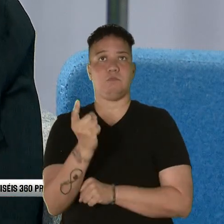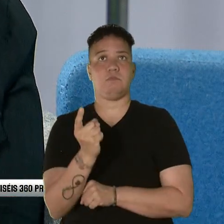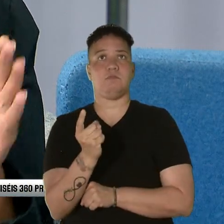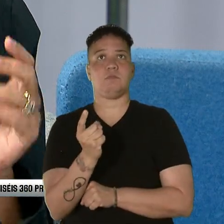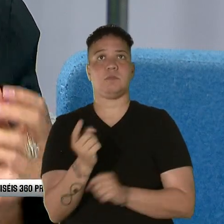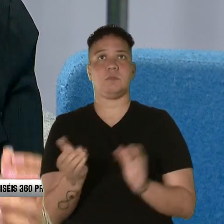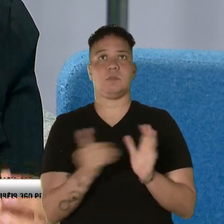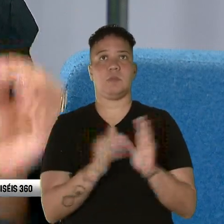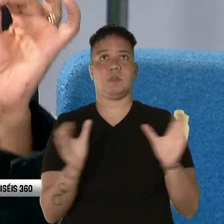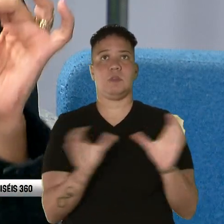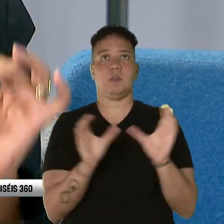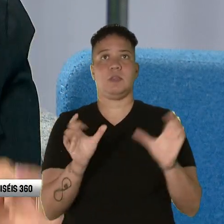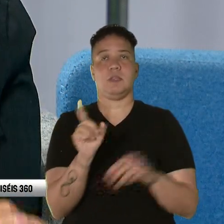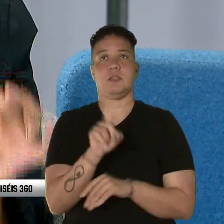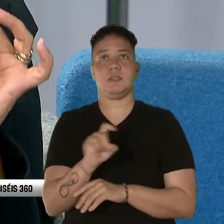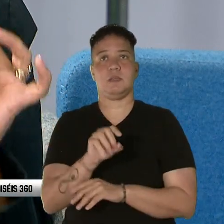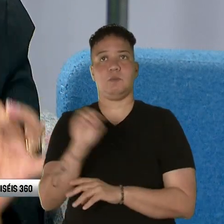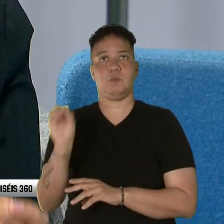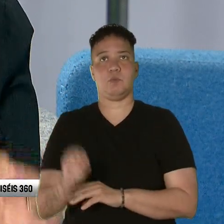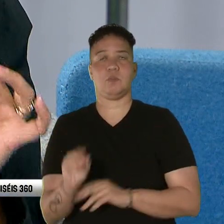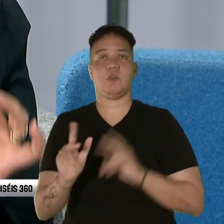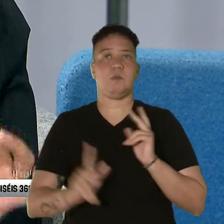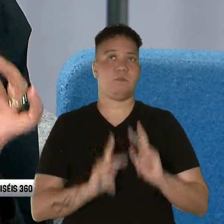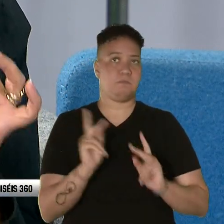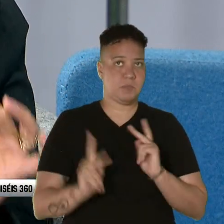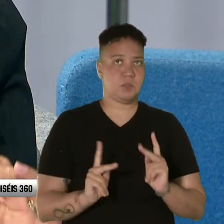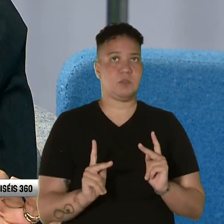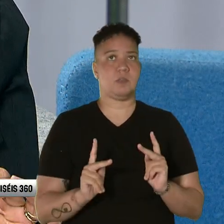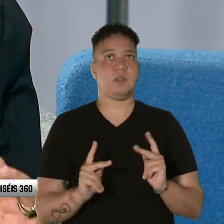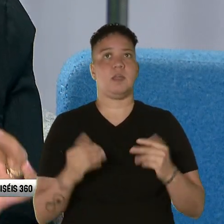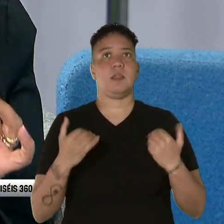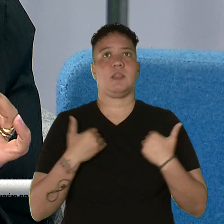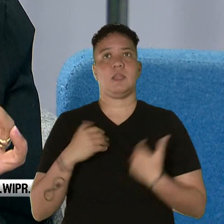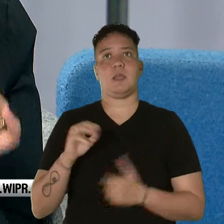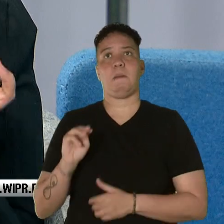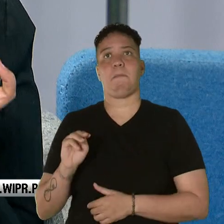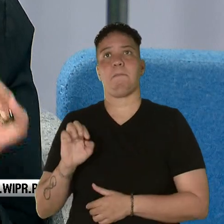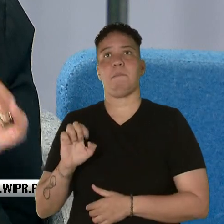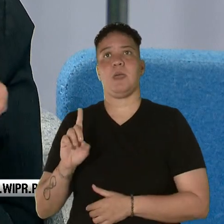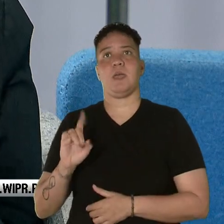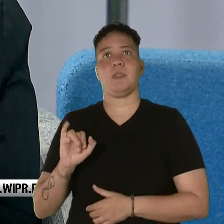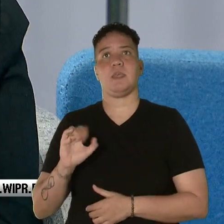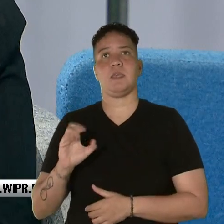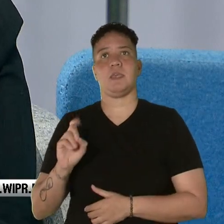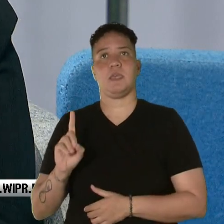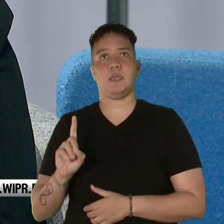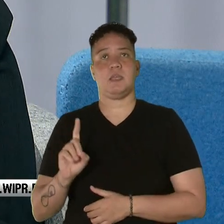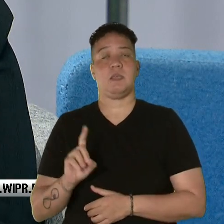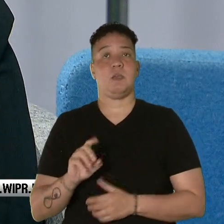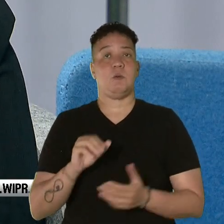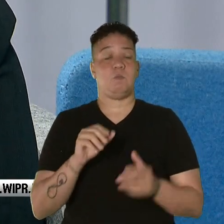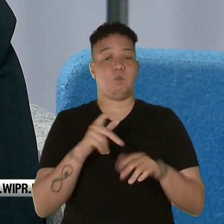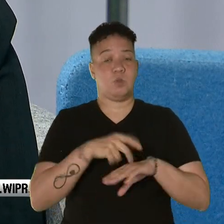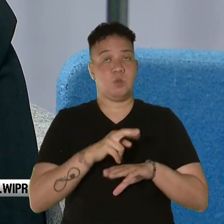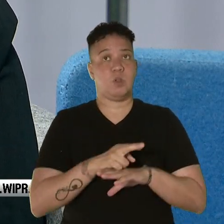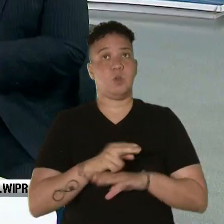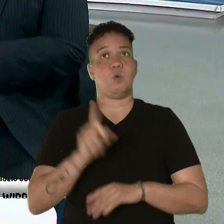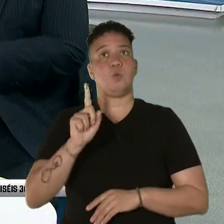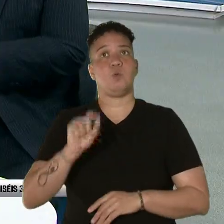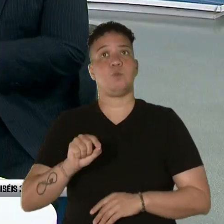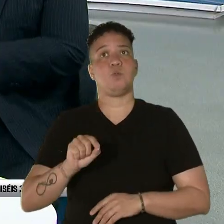recertifique al 100% de las personas que tienen Medicaid. En Puerto Rico es 1.2 millones de personas.